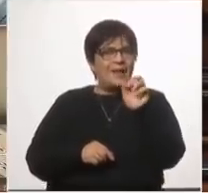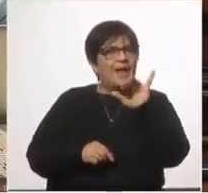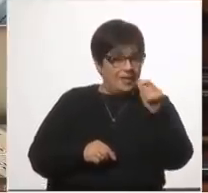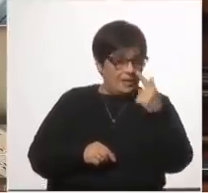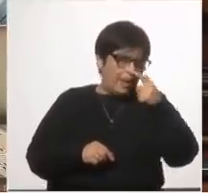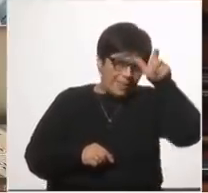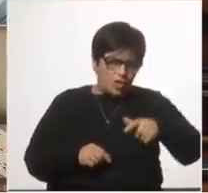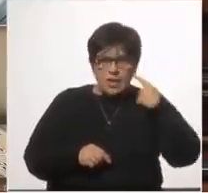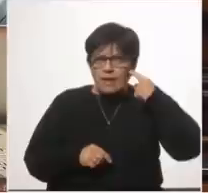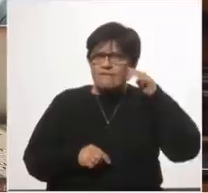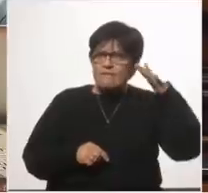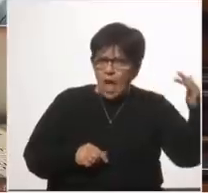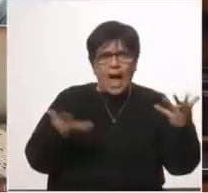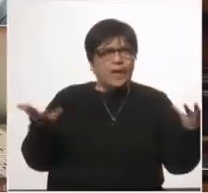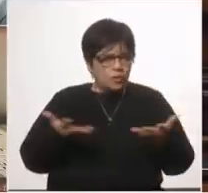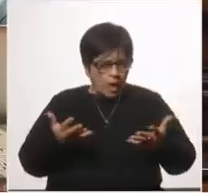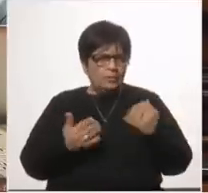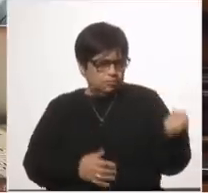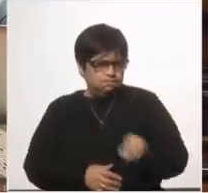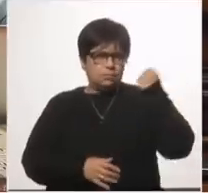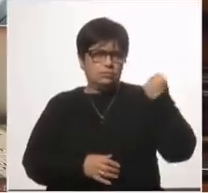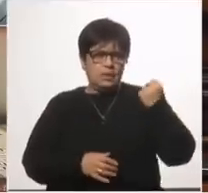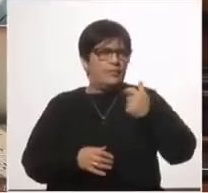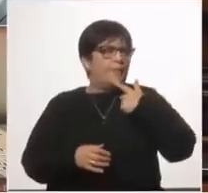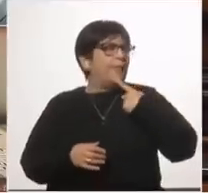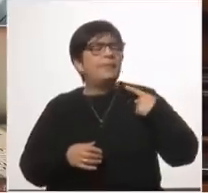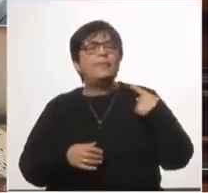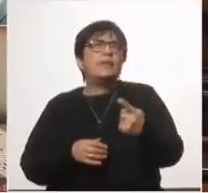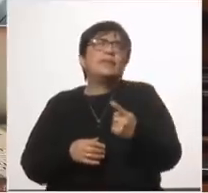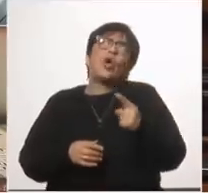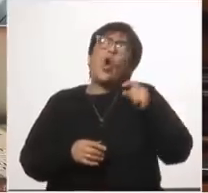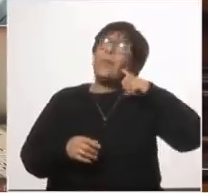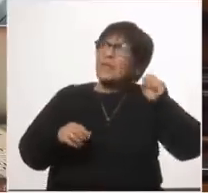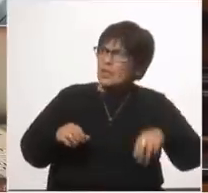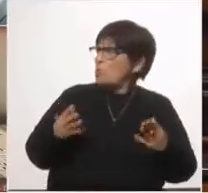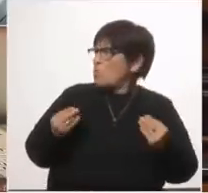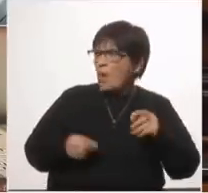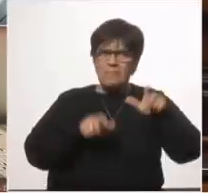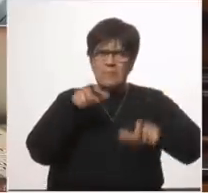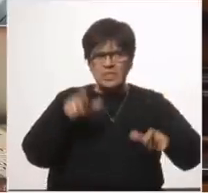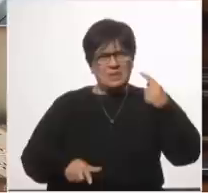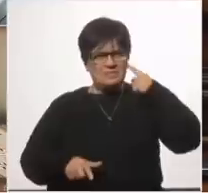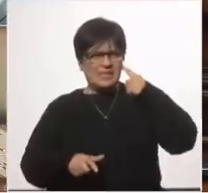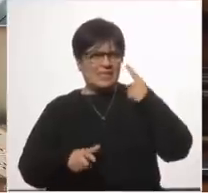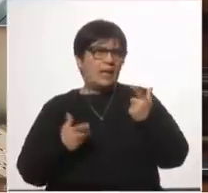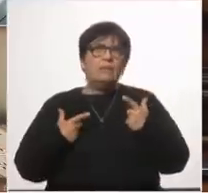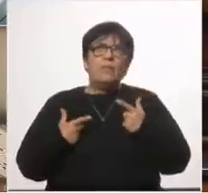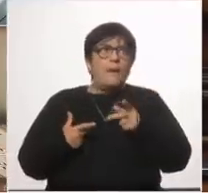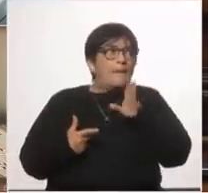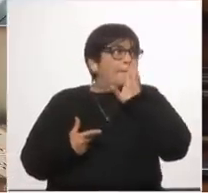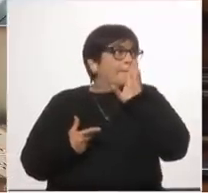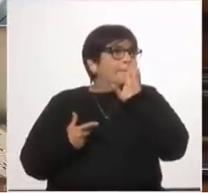potente del presente, que muchas personas pueden pensar que la pandemia encuentra la civilización indefensa.